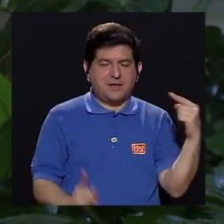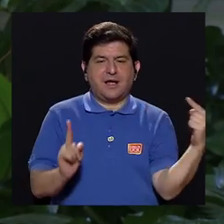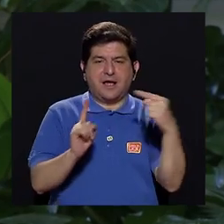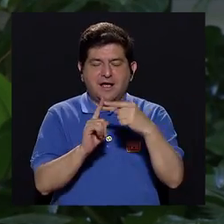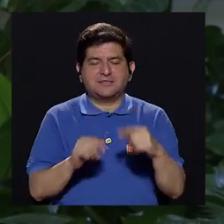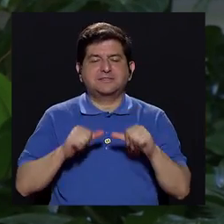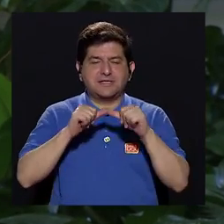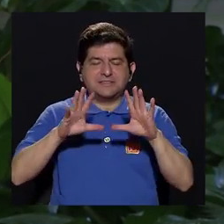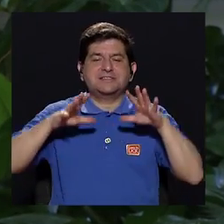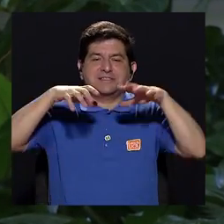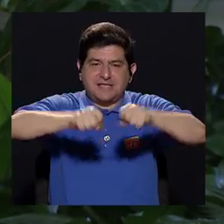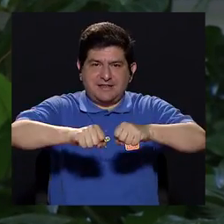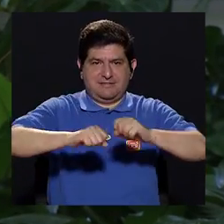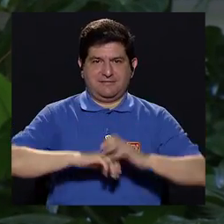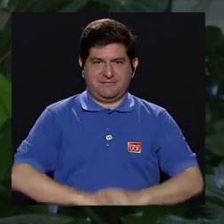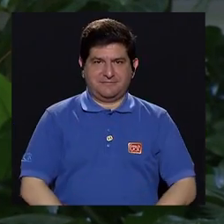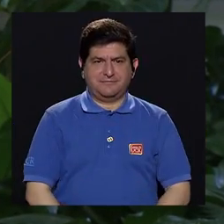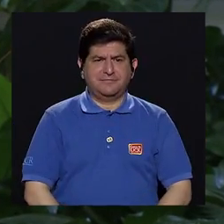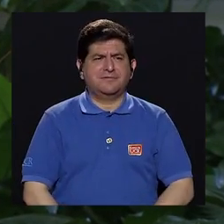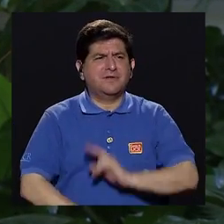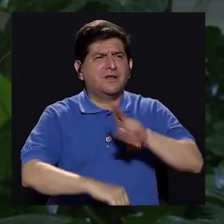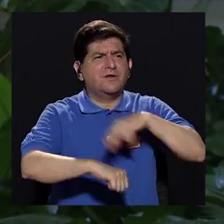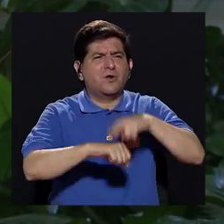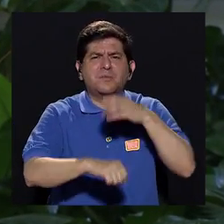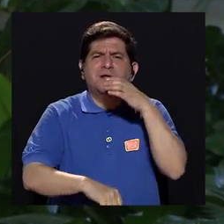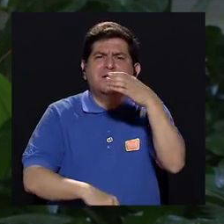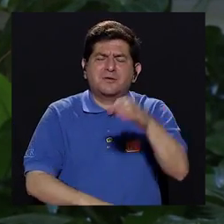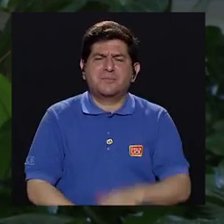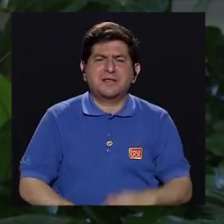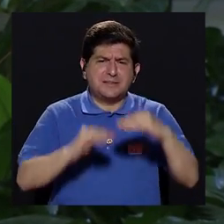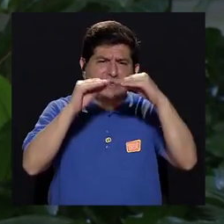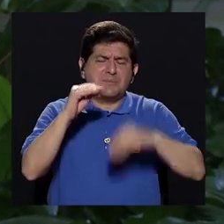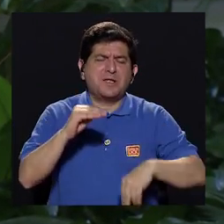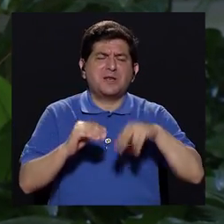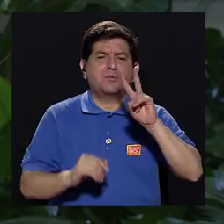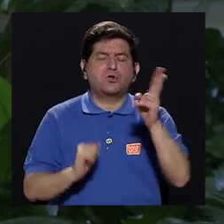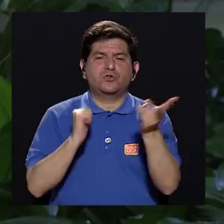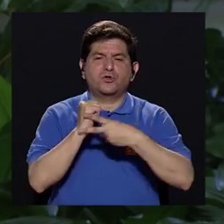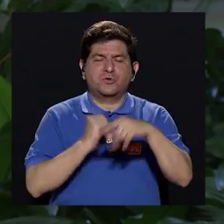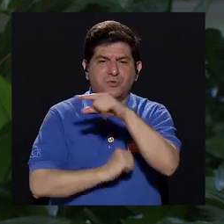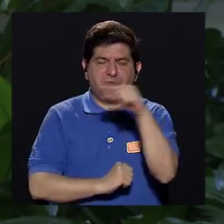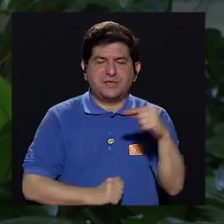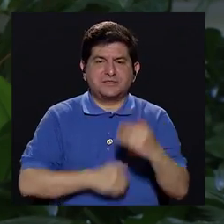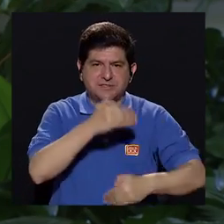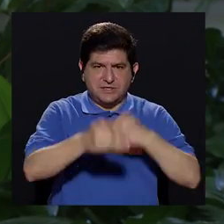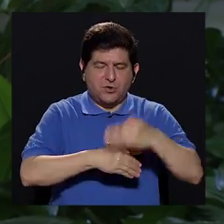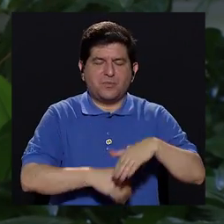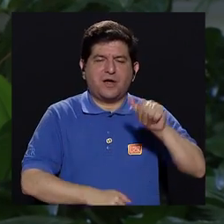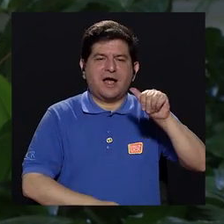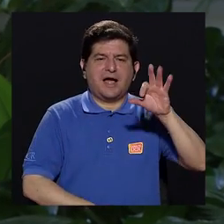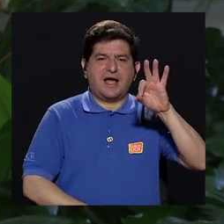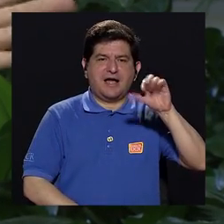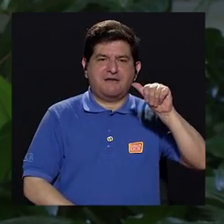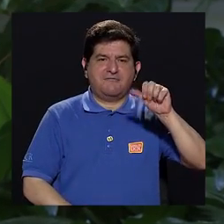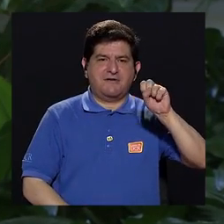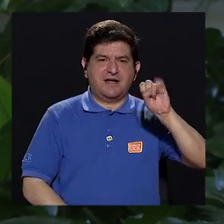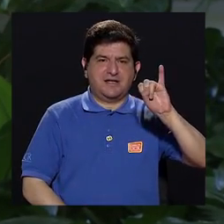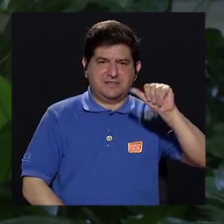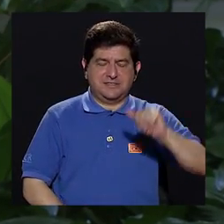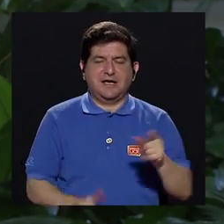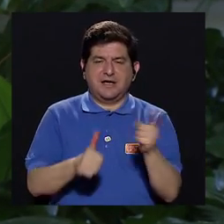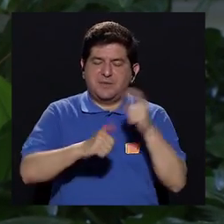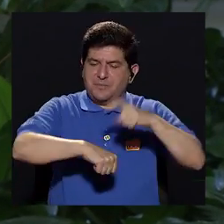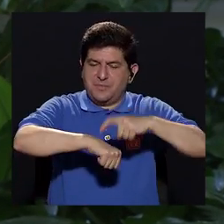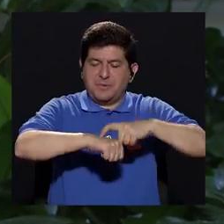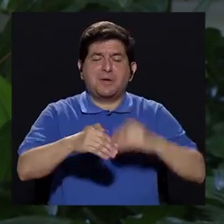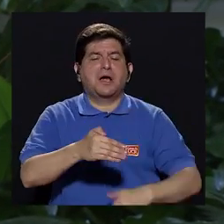o hasta que llegue a la siguiente cita generalmente se recomienda ojalá mínimo dos veces por semana en un proceso de afasia en los primeros estadios